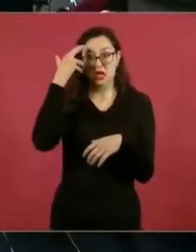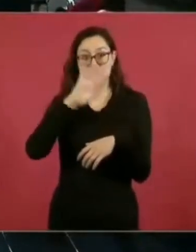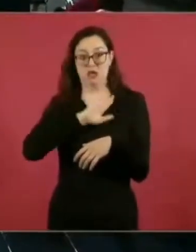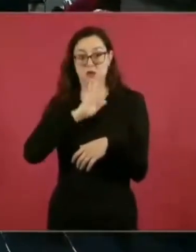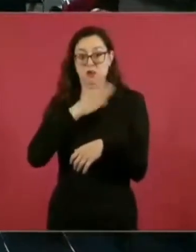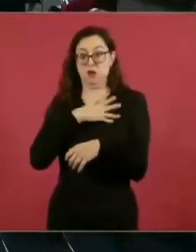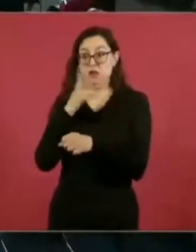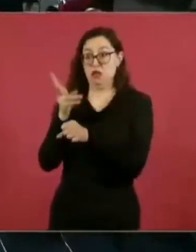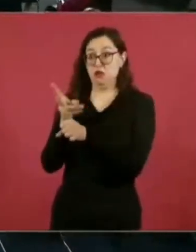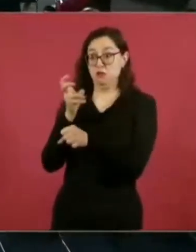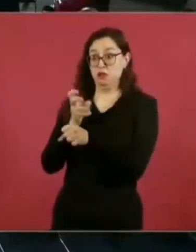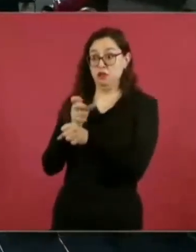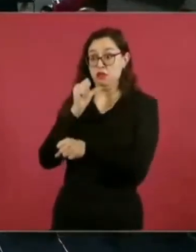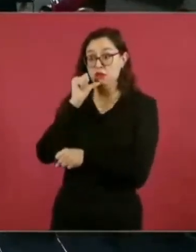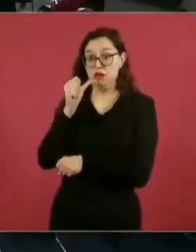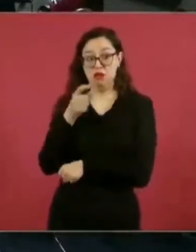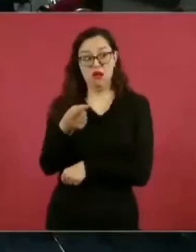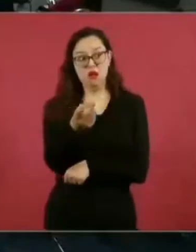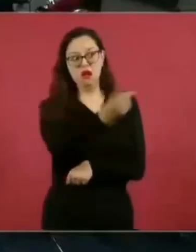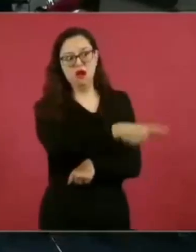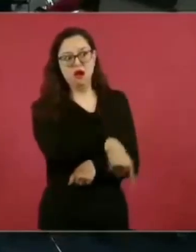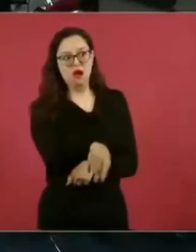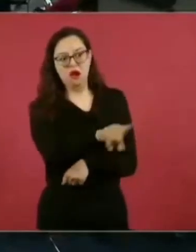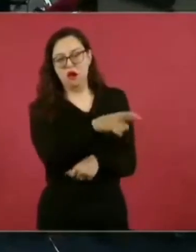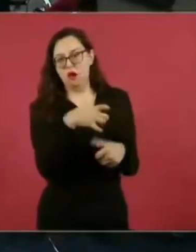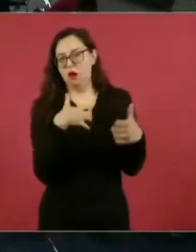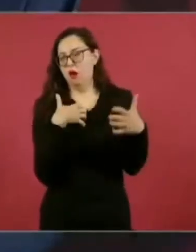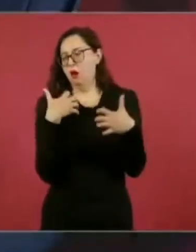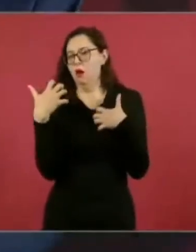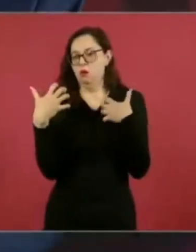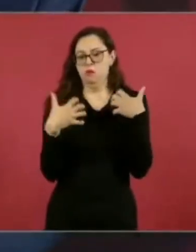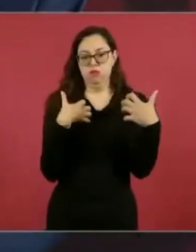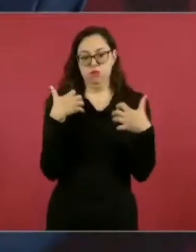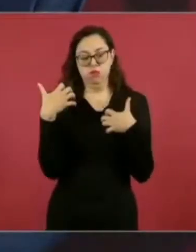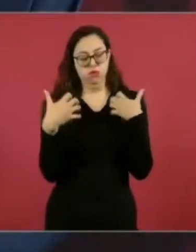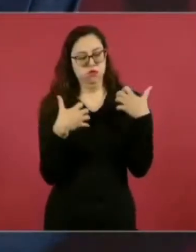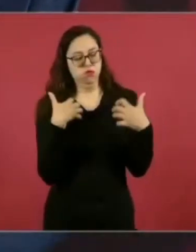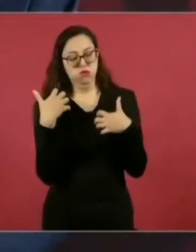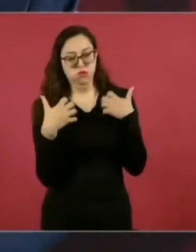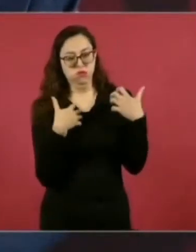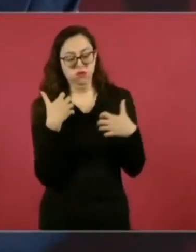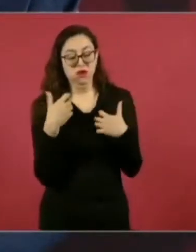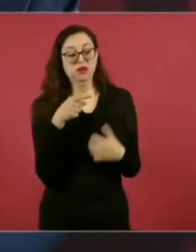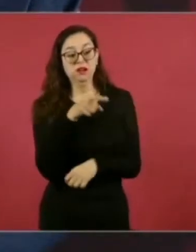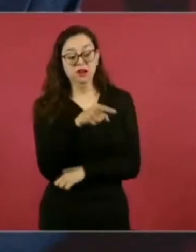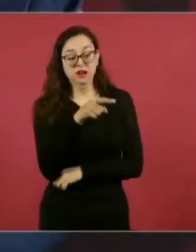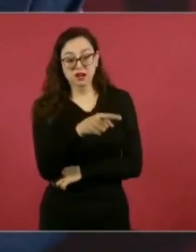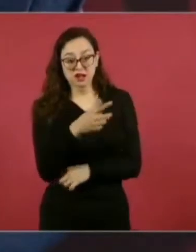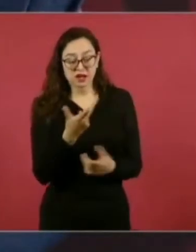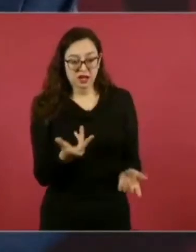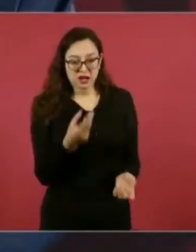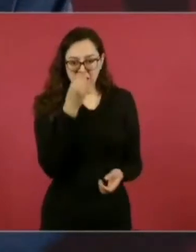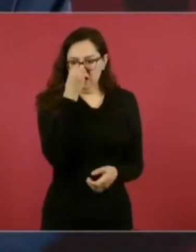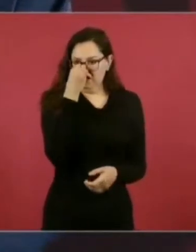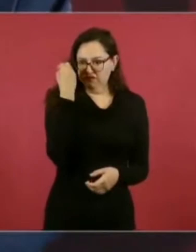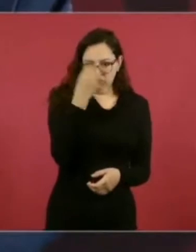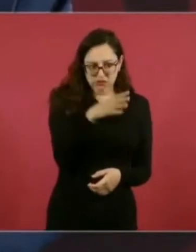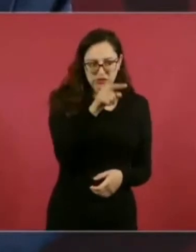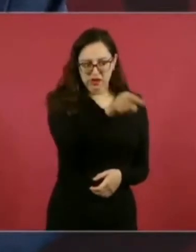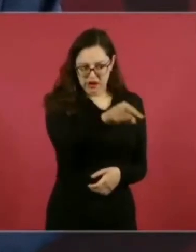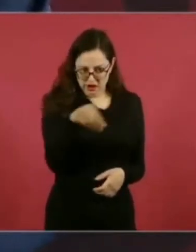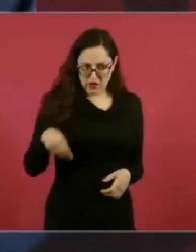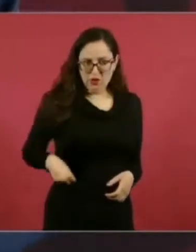si hay alguien responsable de todos es Krause, que le echen la culpa a Krause.